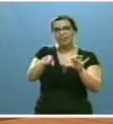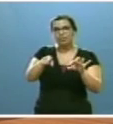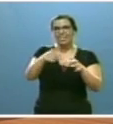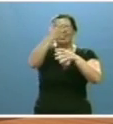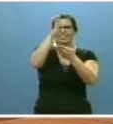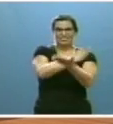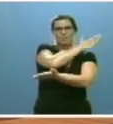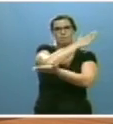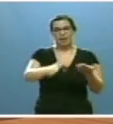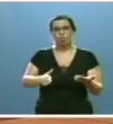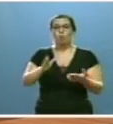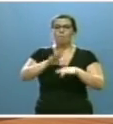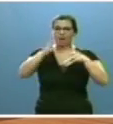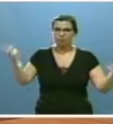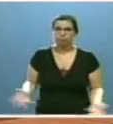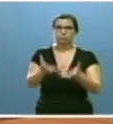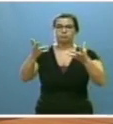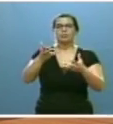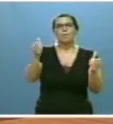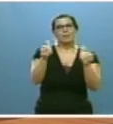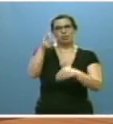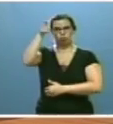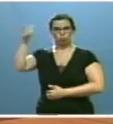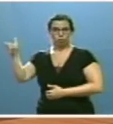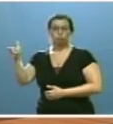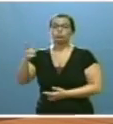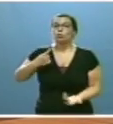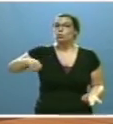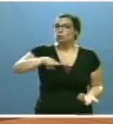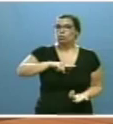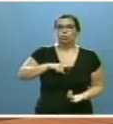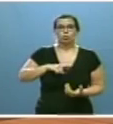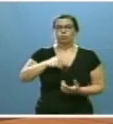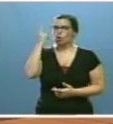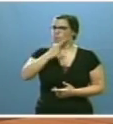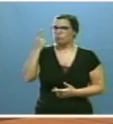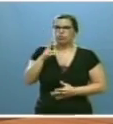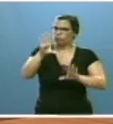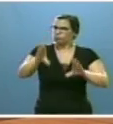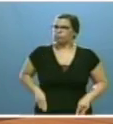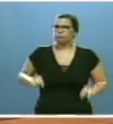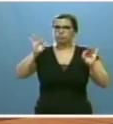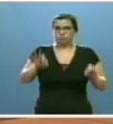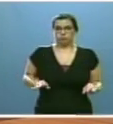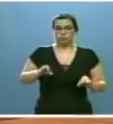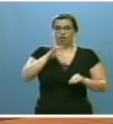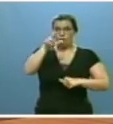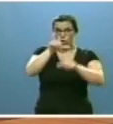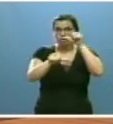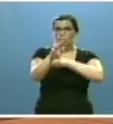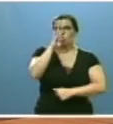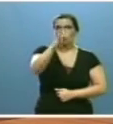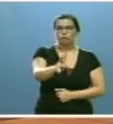diferenciadas a favor de los pequeños municipios. Por nuestra parte, asumimos el compromiso de destinar en estos cuatro años